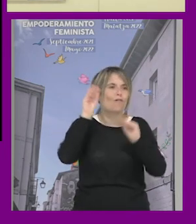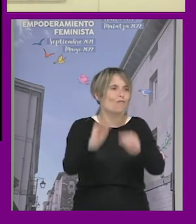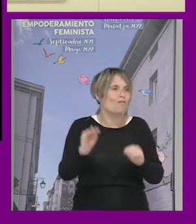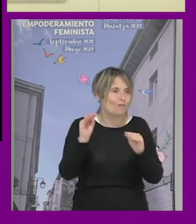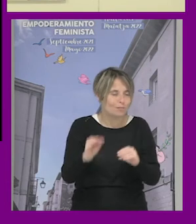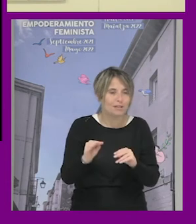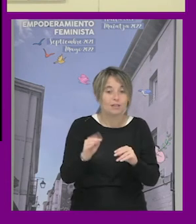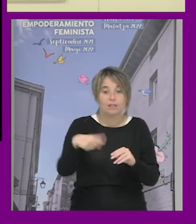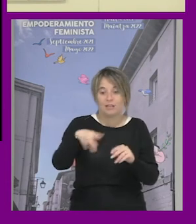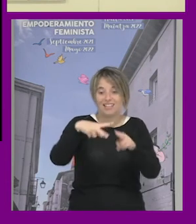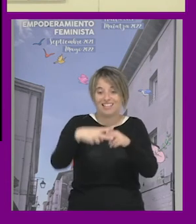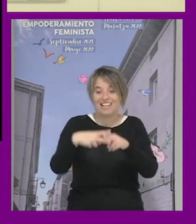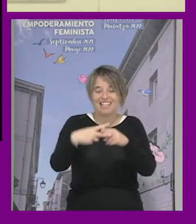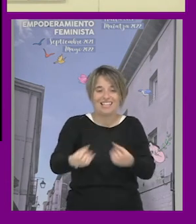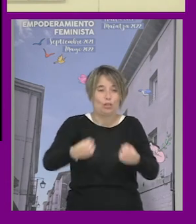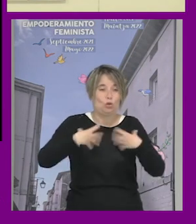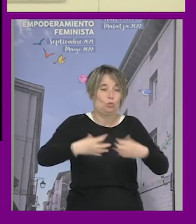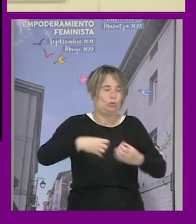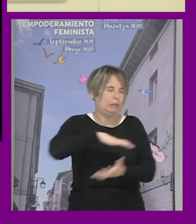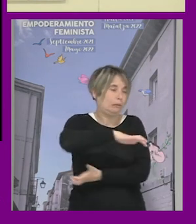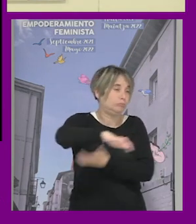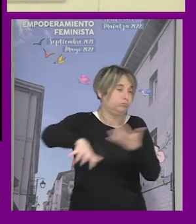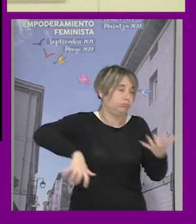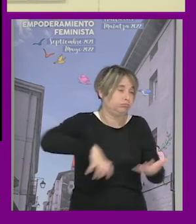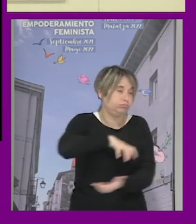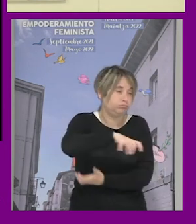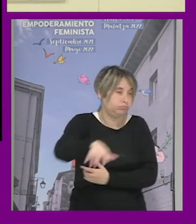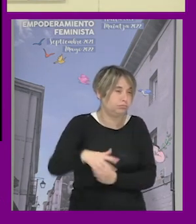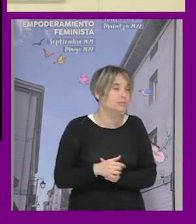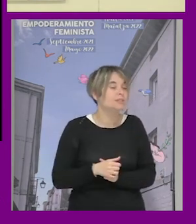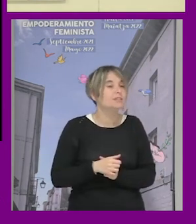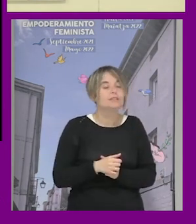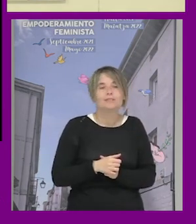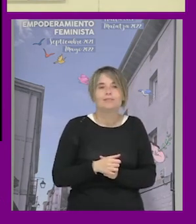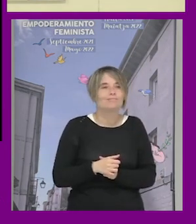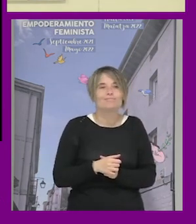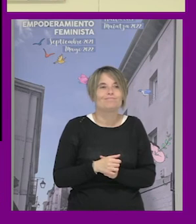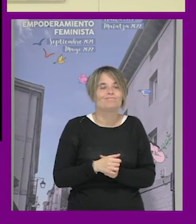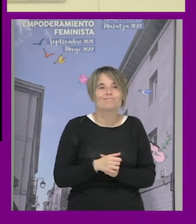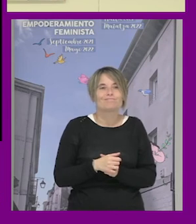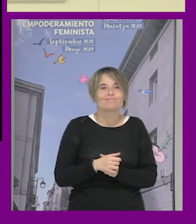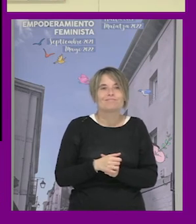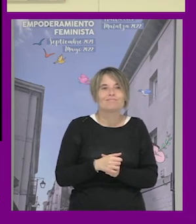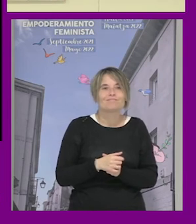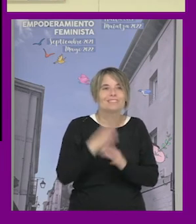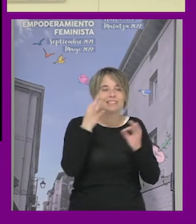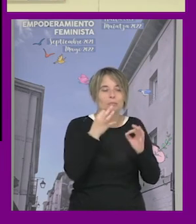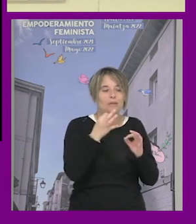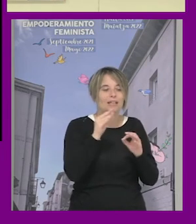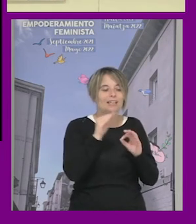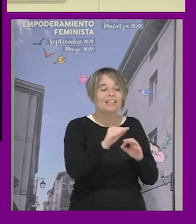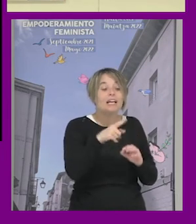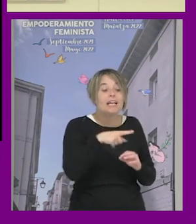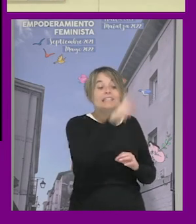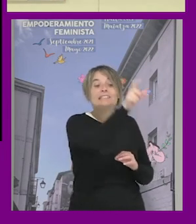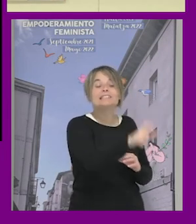en los talleres nos contaban unos pitotes descomunales y muchas veces no había había un cuestionamiento de los chavales ¿no? el